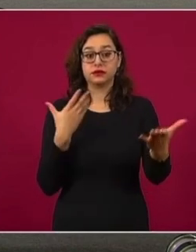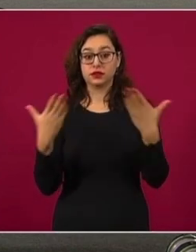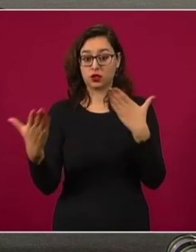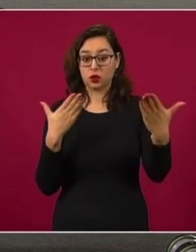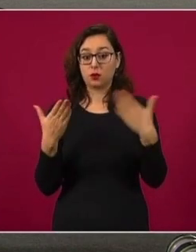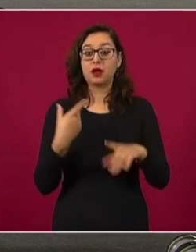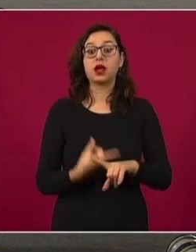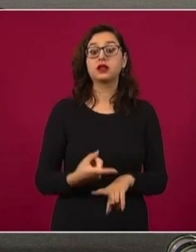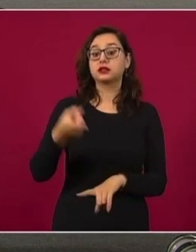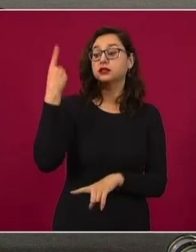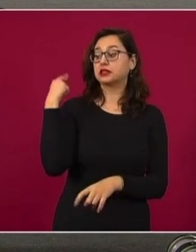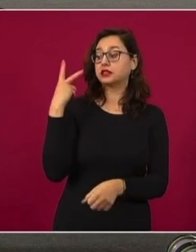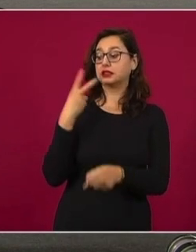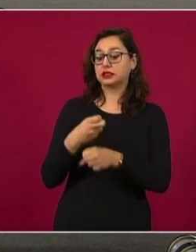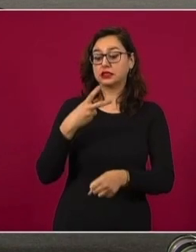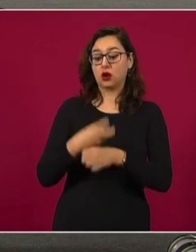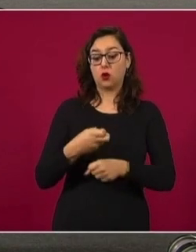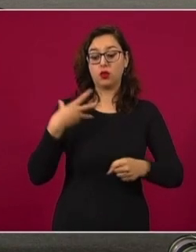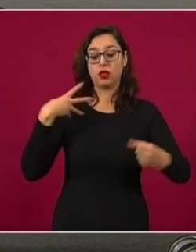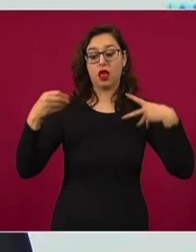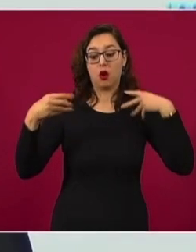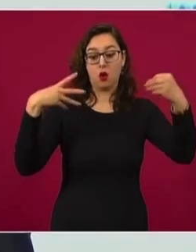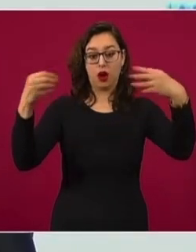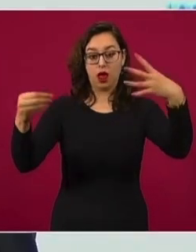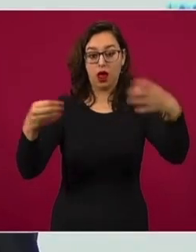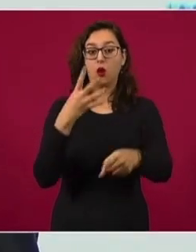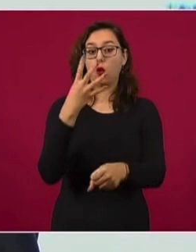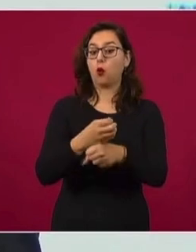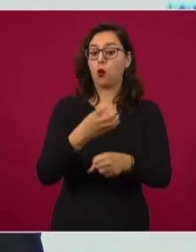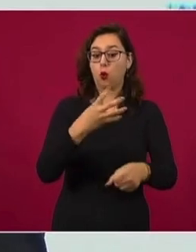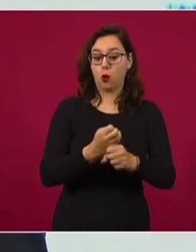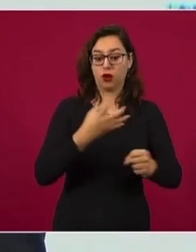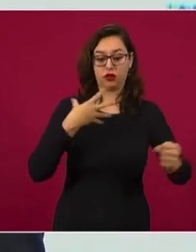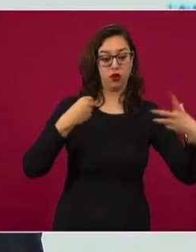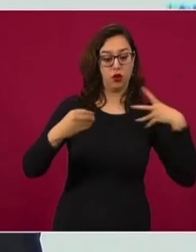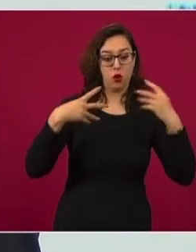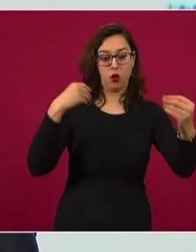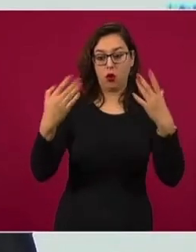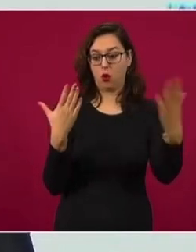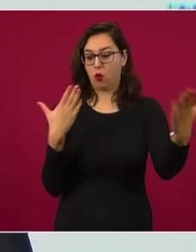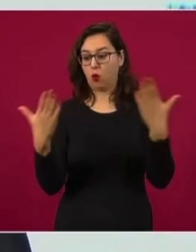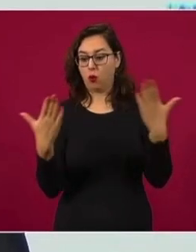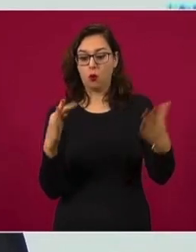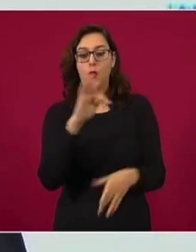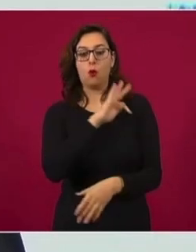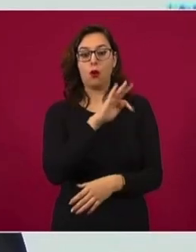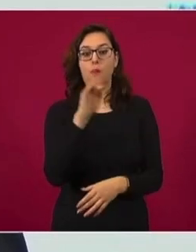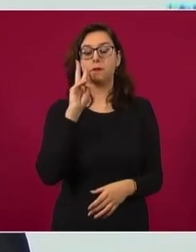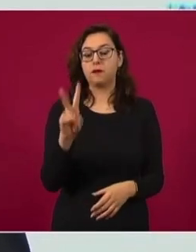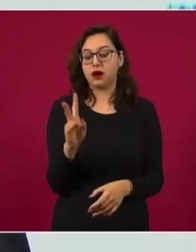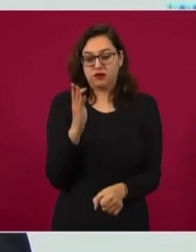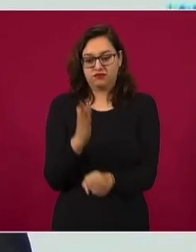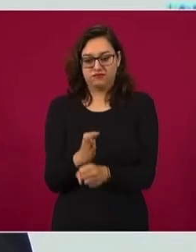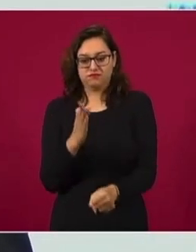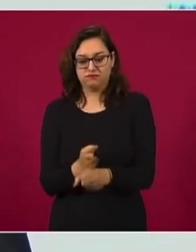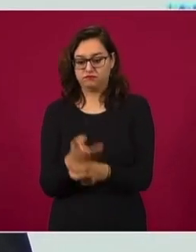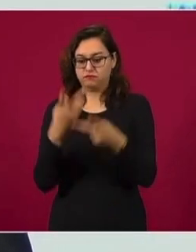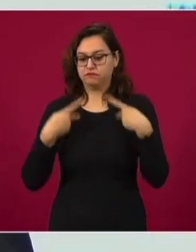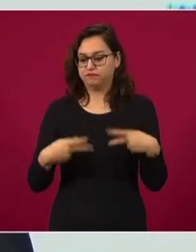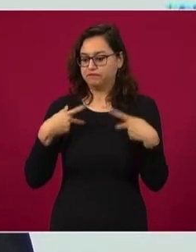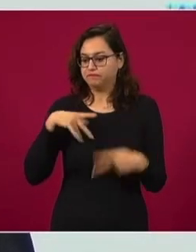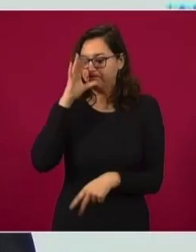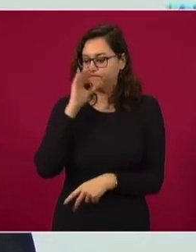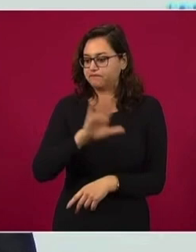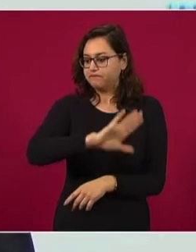con esta ola más reciente, la cuarta ola, hay una reducción de 72 por ciento en la